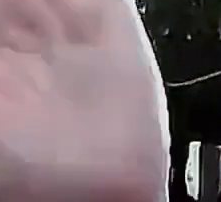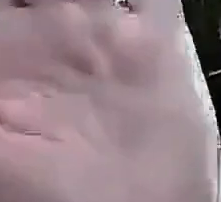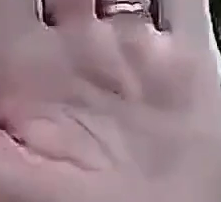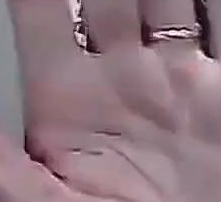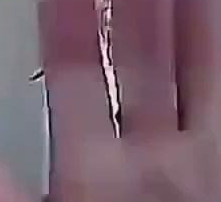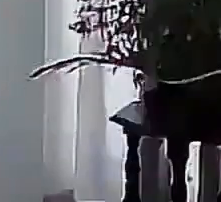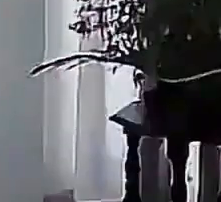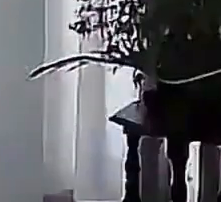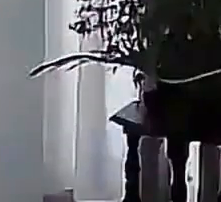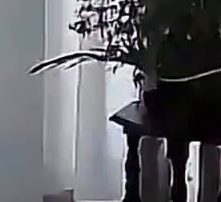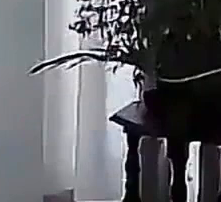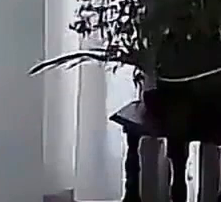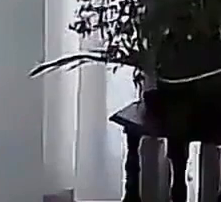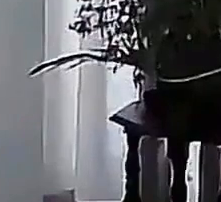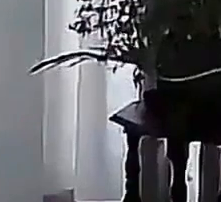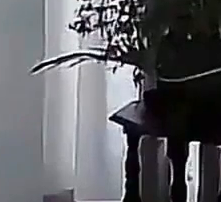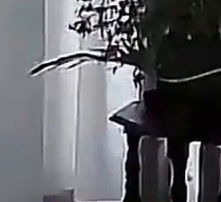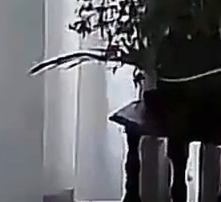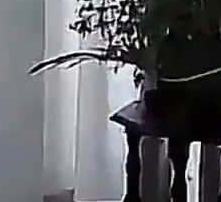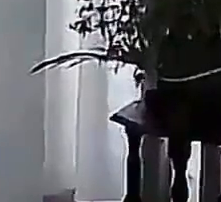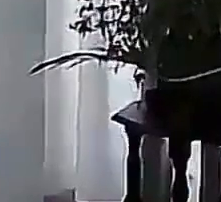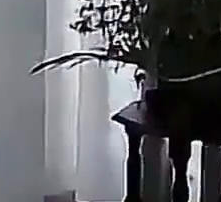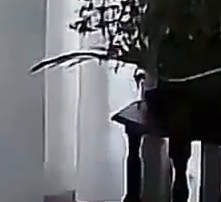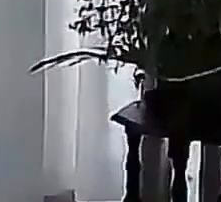perfecto adelante por favor